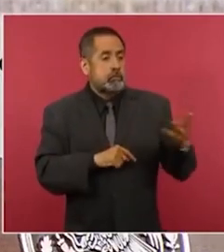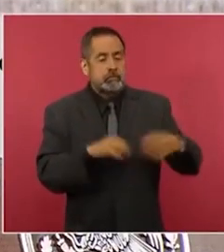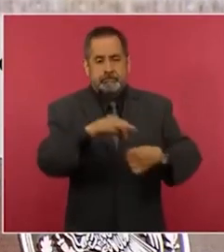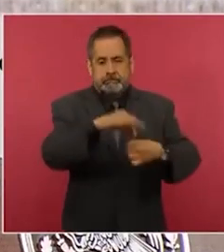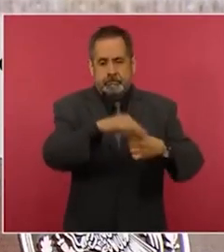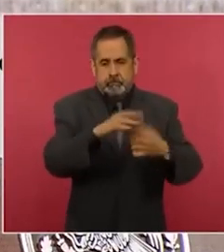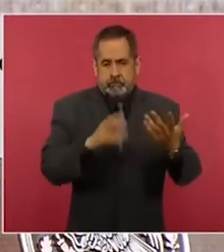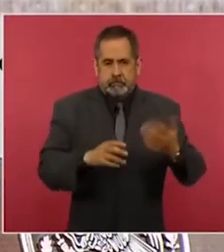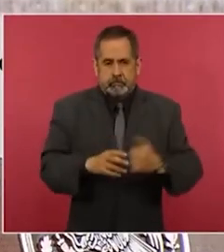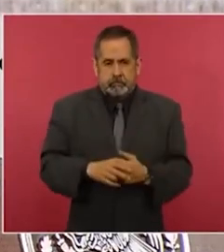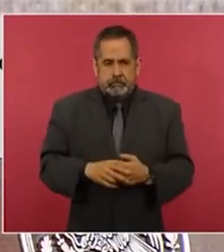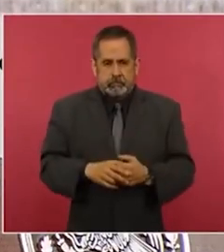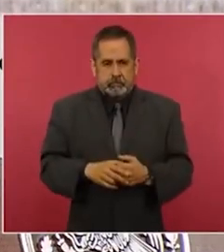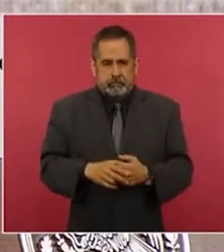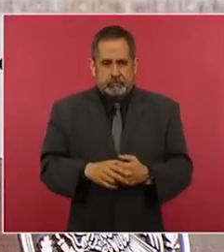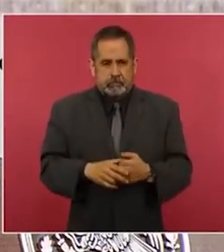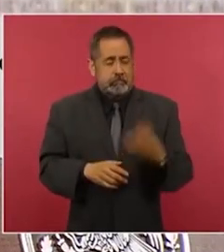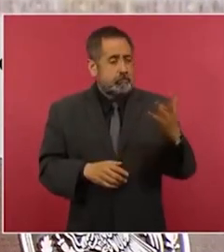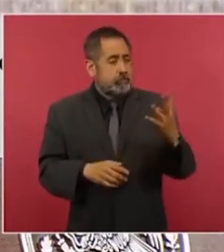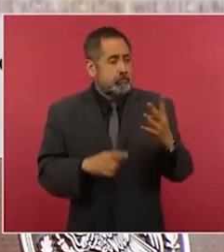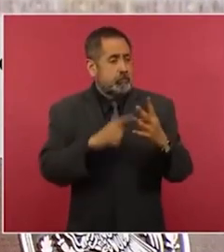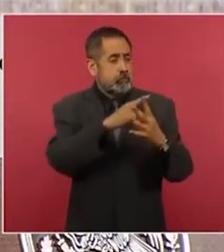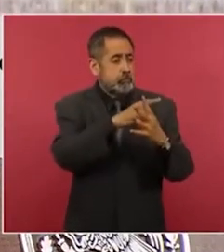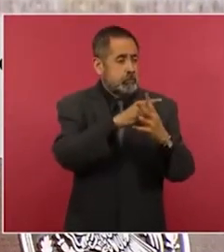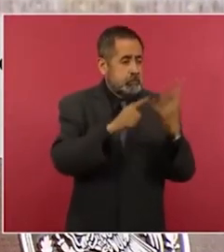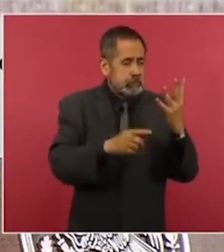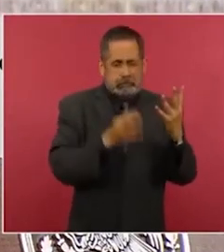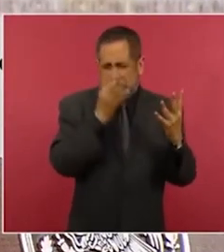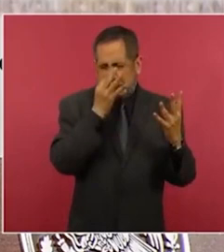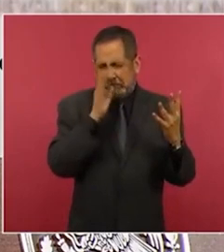porque cuatro golondrinas no hacen verano